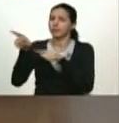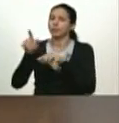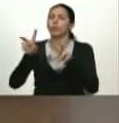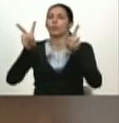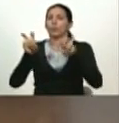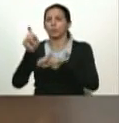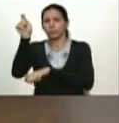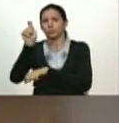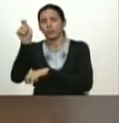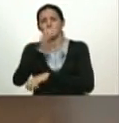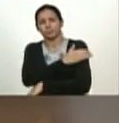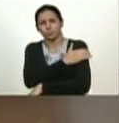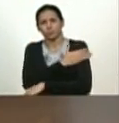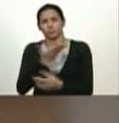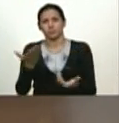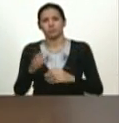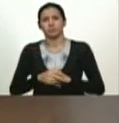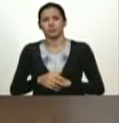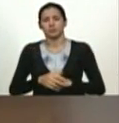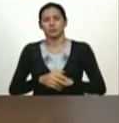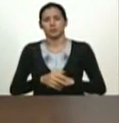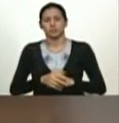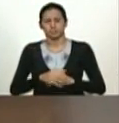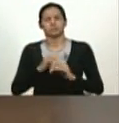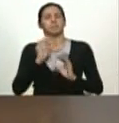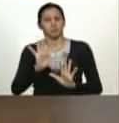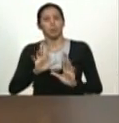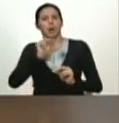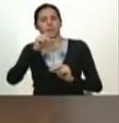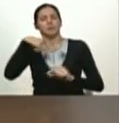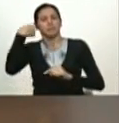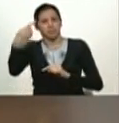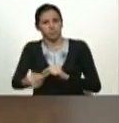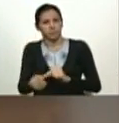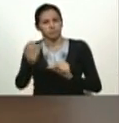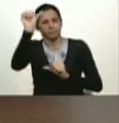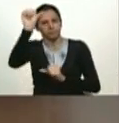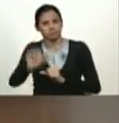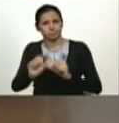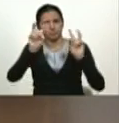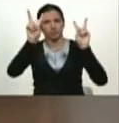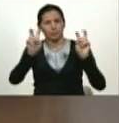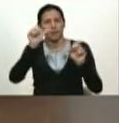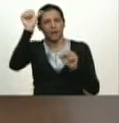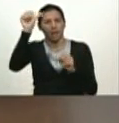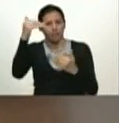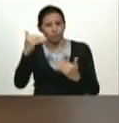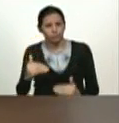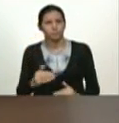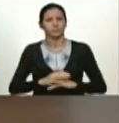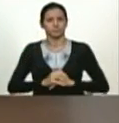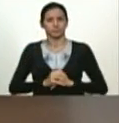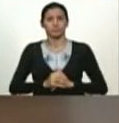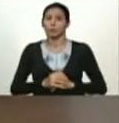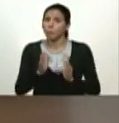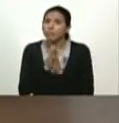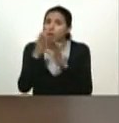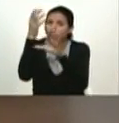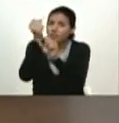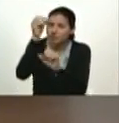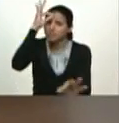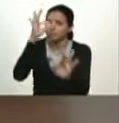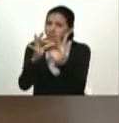Voy a analizar y, bueno, después nos referiremos a esos temas. Lo que le digo al pueblo venezolano es que tenga fe y confianza, que aquí tiene un protector,